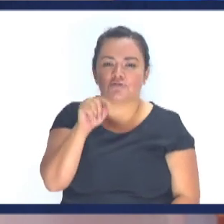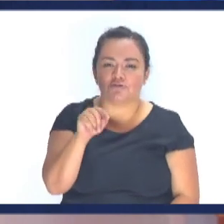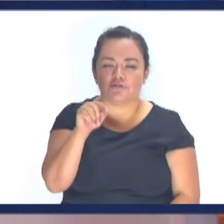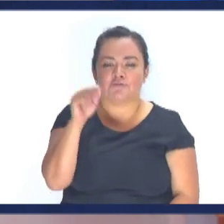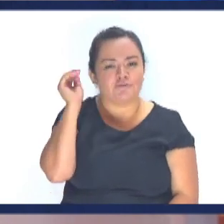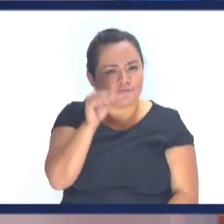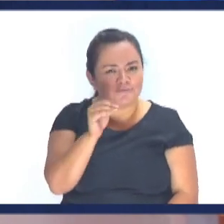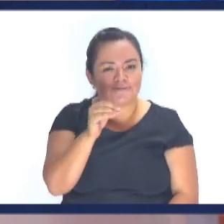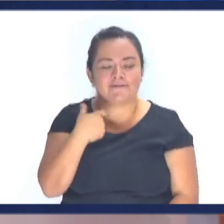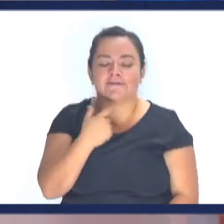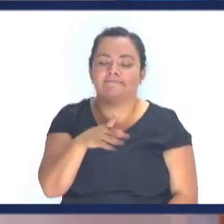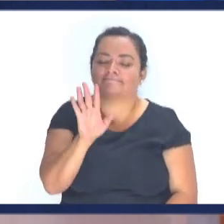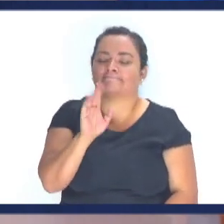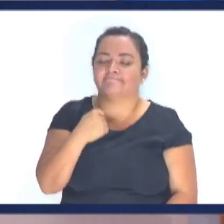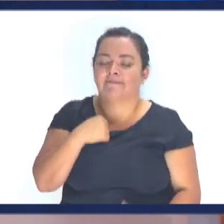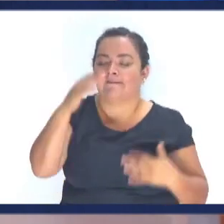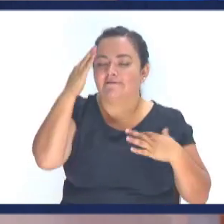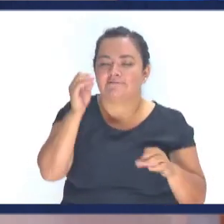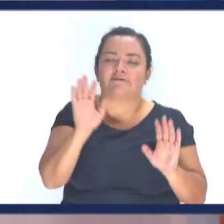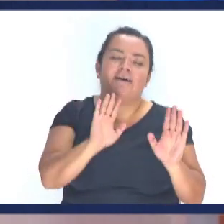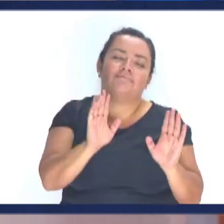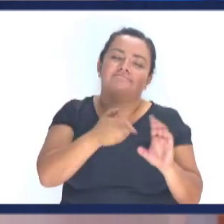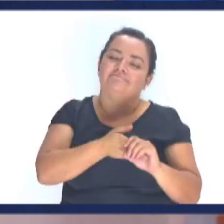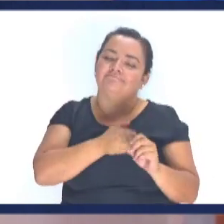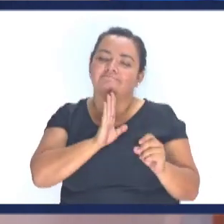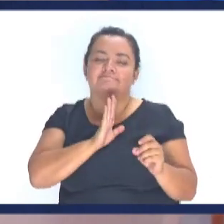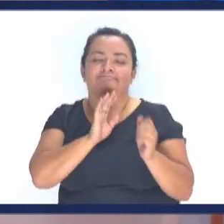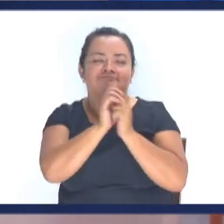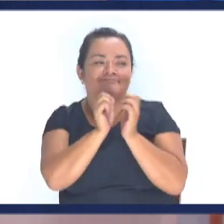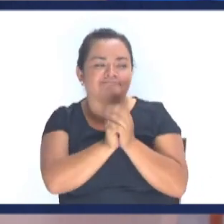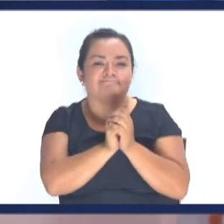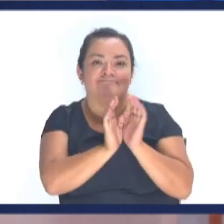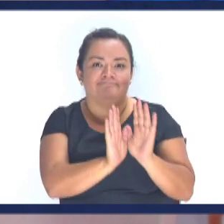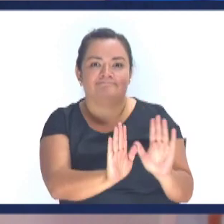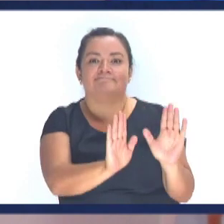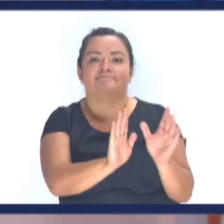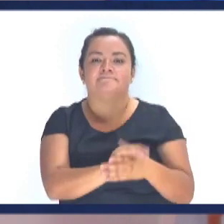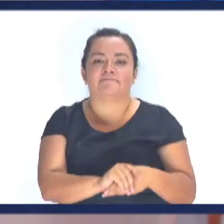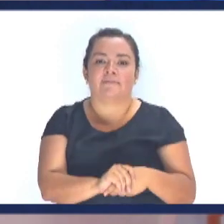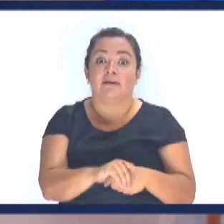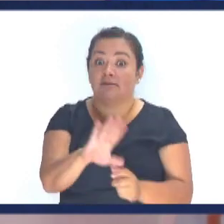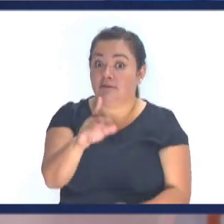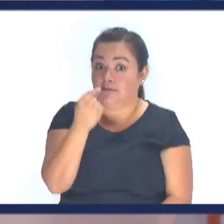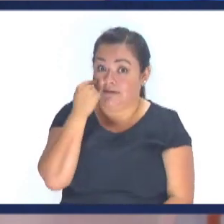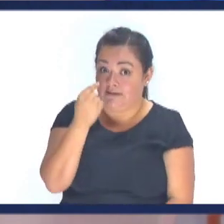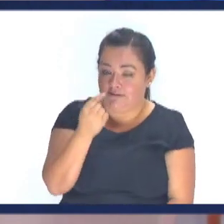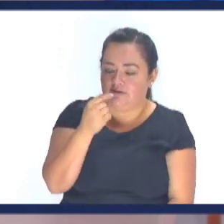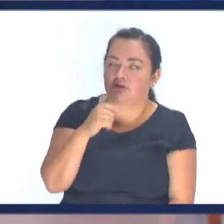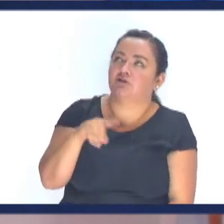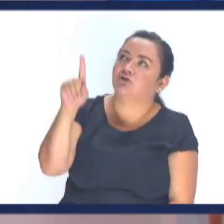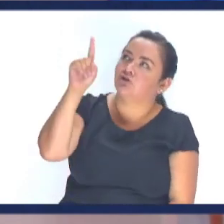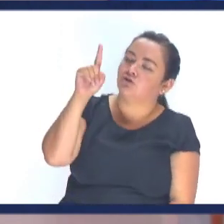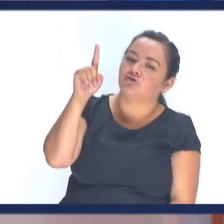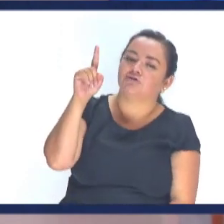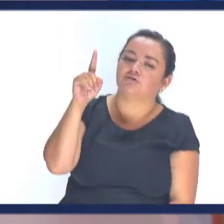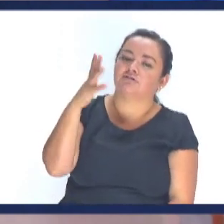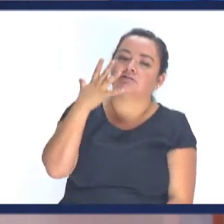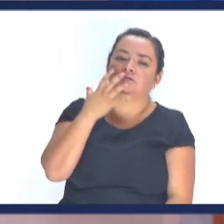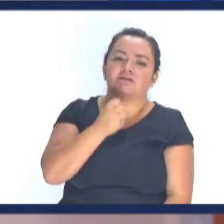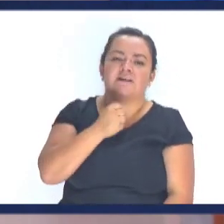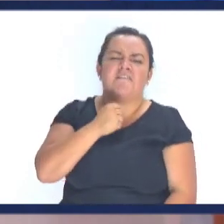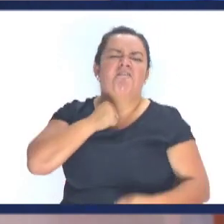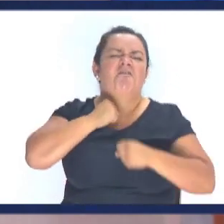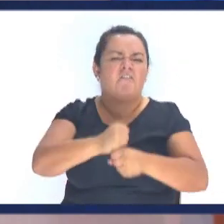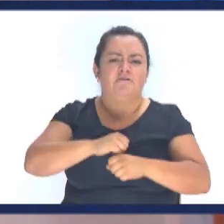formó Simplemente puedes decir Hey miren yo ya no No hay problema Ojo Dios No quiere adoradores